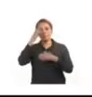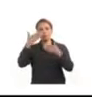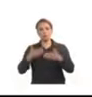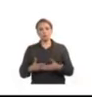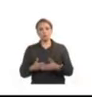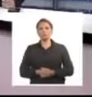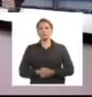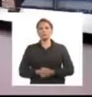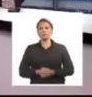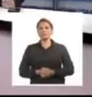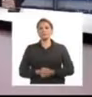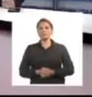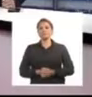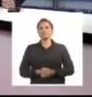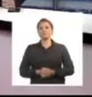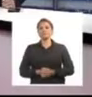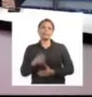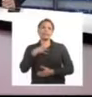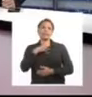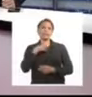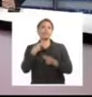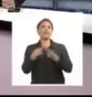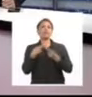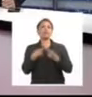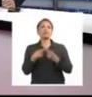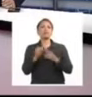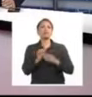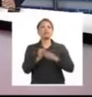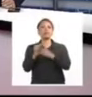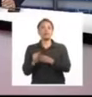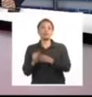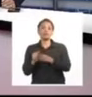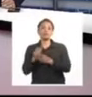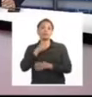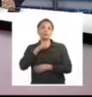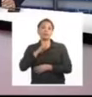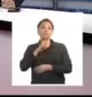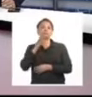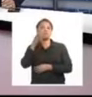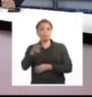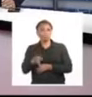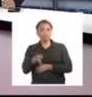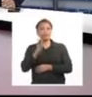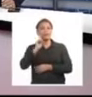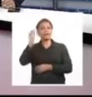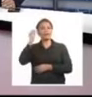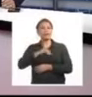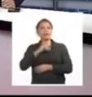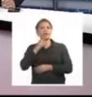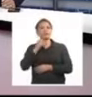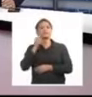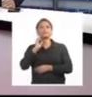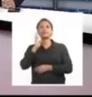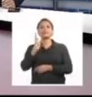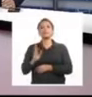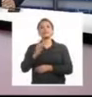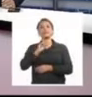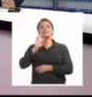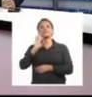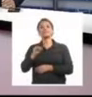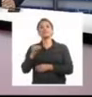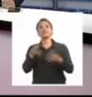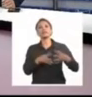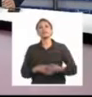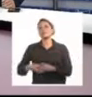tenemos plena confianza también en que los líderes de la región que decidan ir sabrán fundamentar dignamente que los Estados Unidos